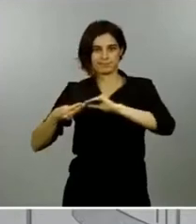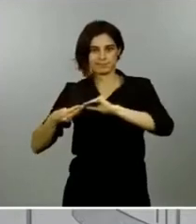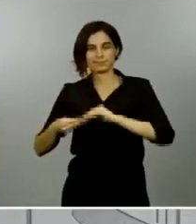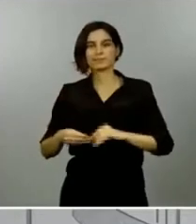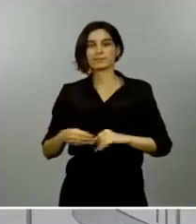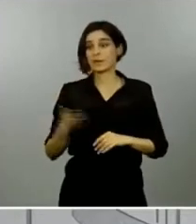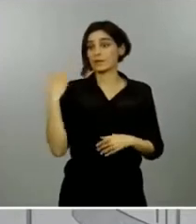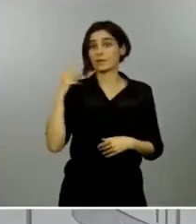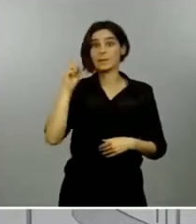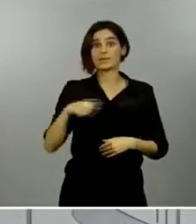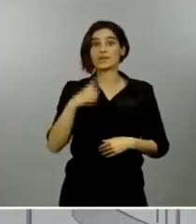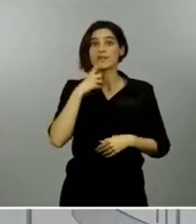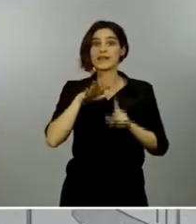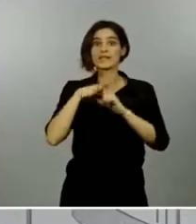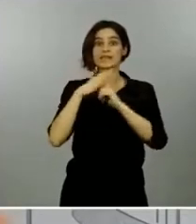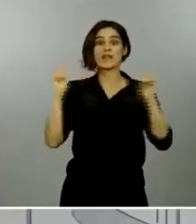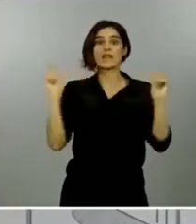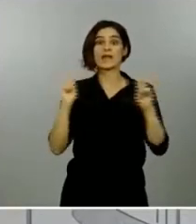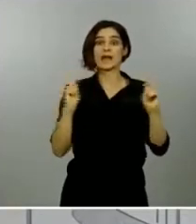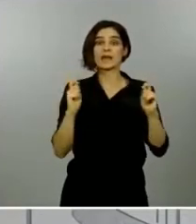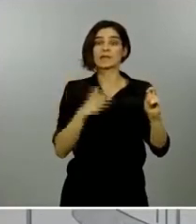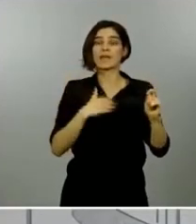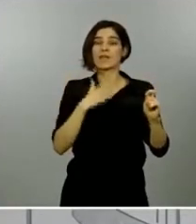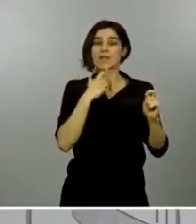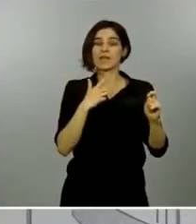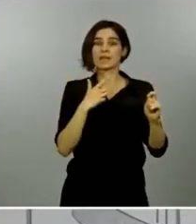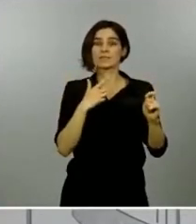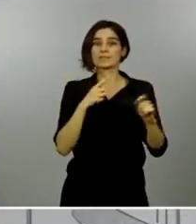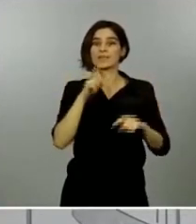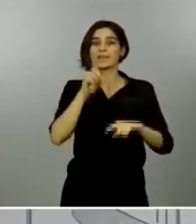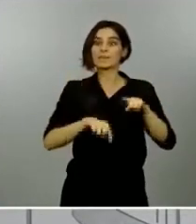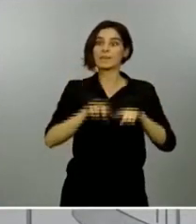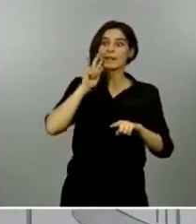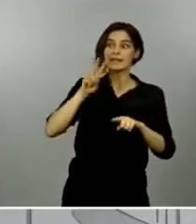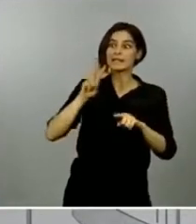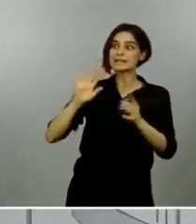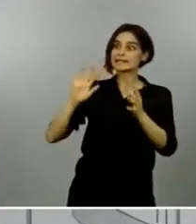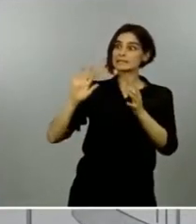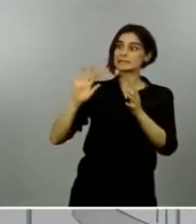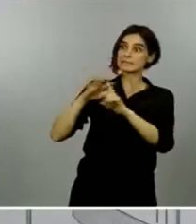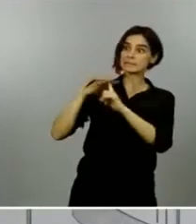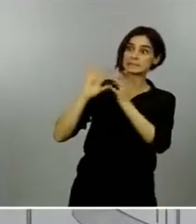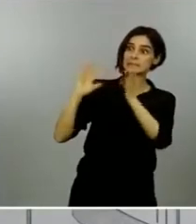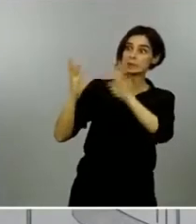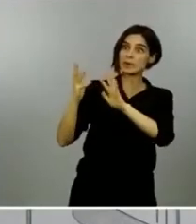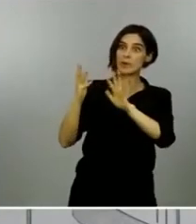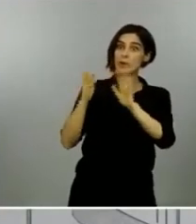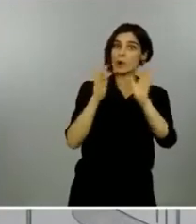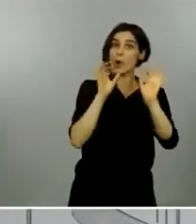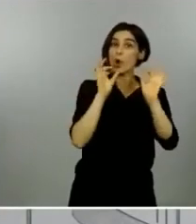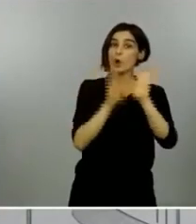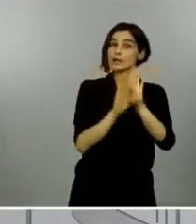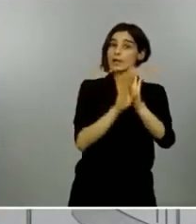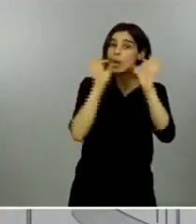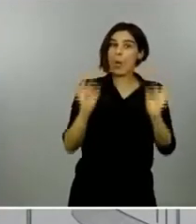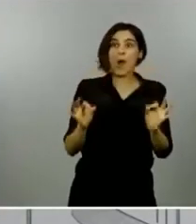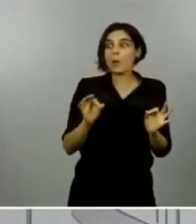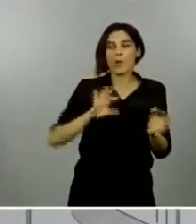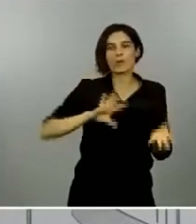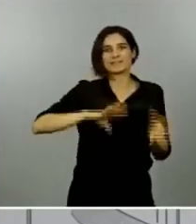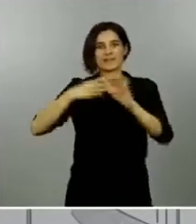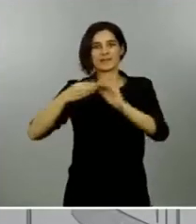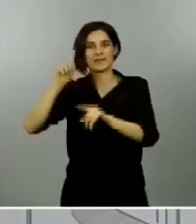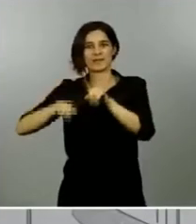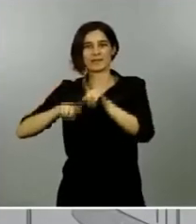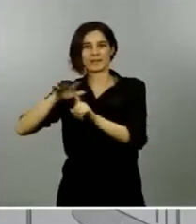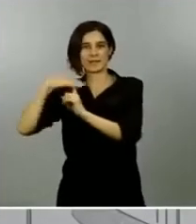revestir el mismo alcance a medida que evoluciona la situación. Va a haber distintos estados de alarma. De hecho, ya estamos viendo distintos estados de alarma.